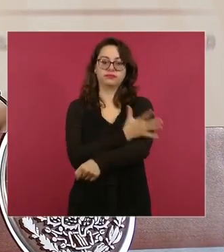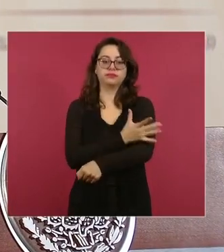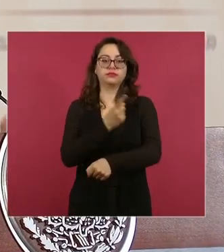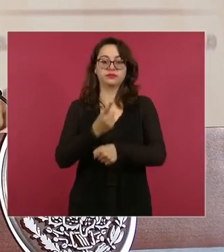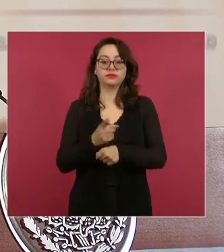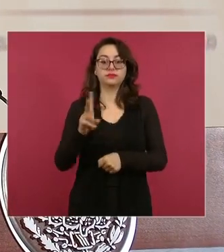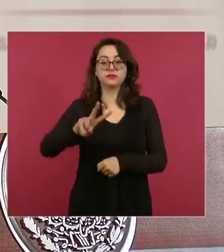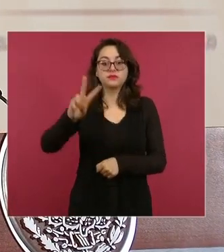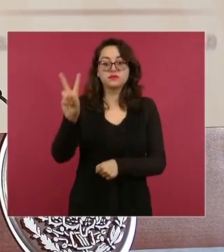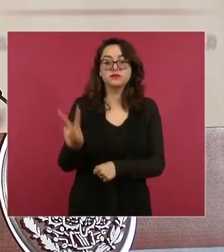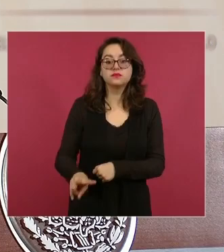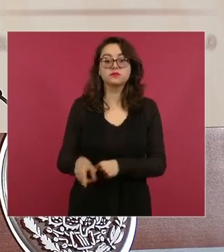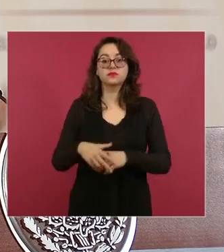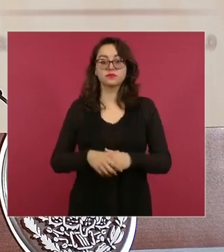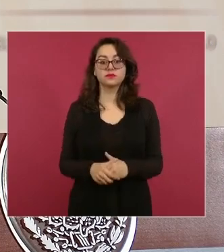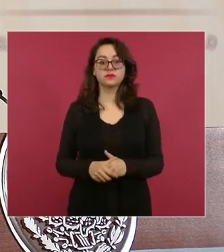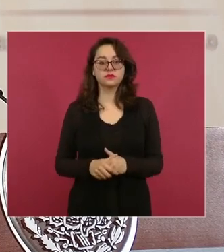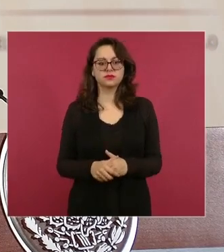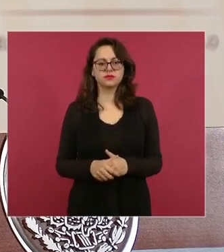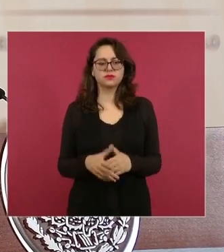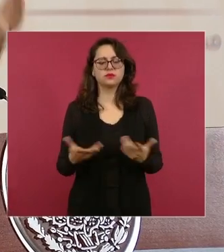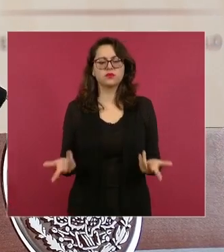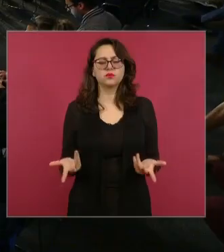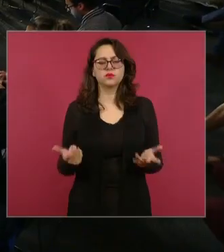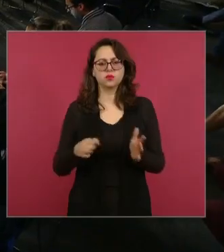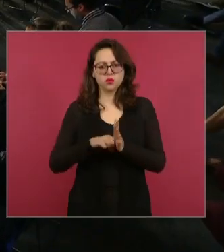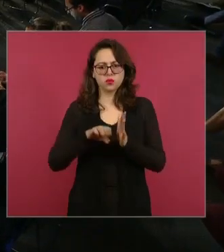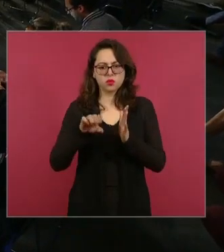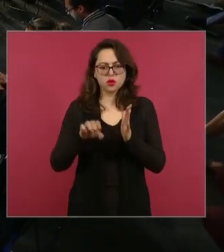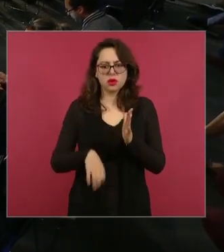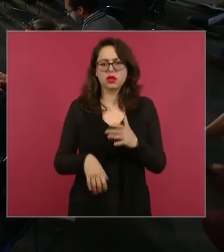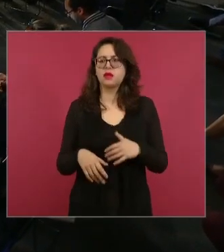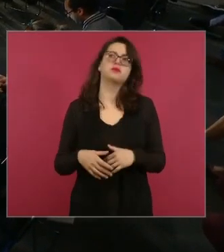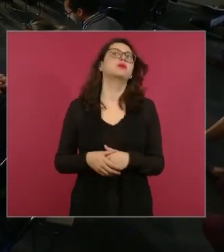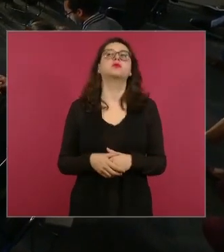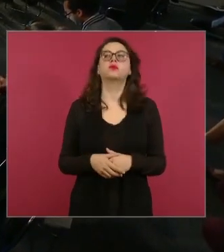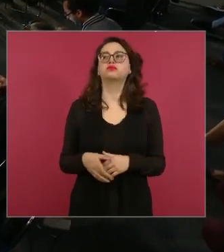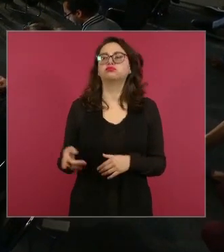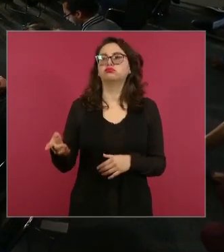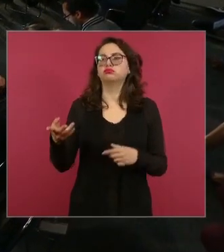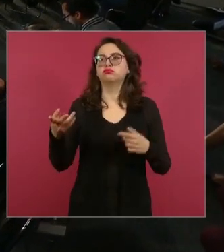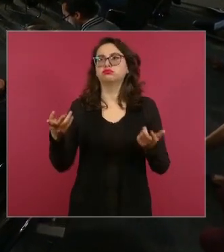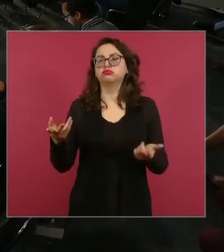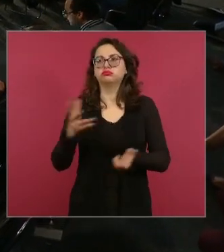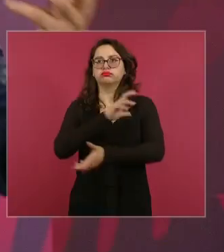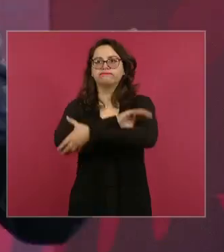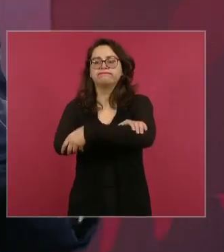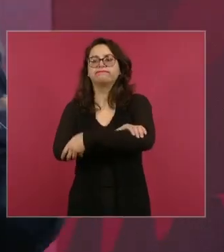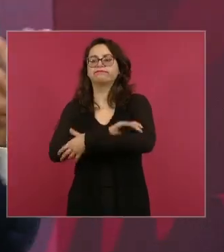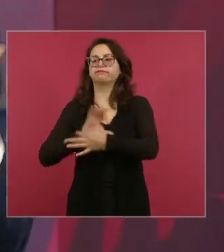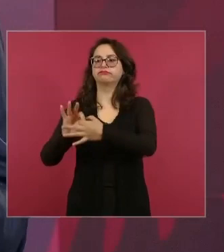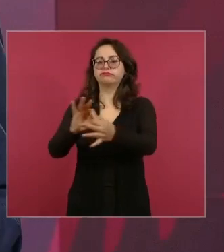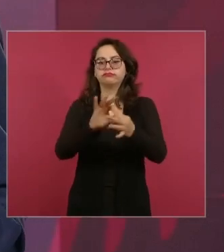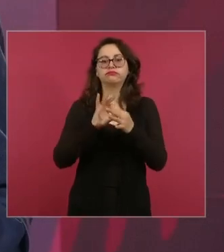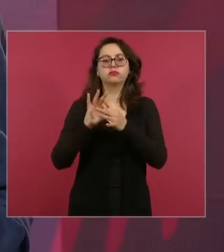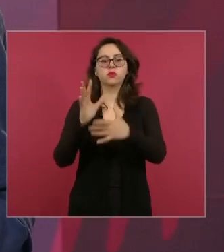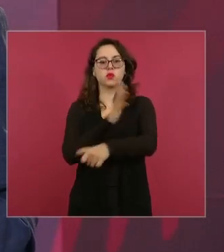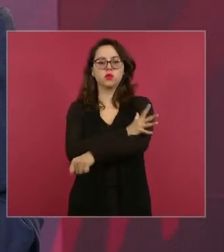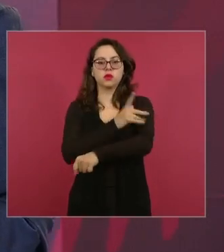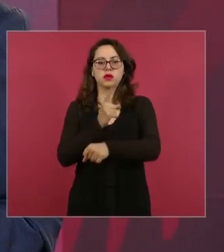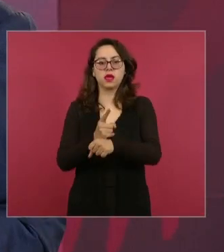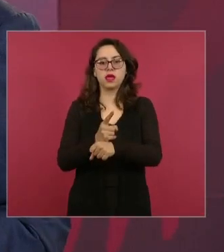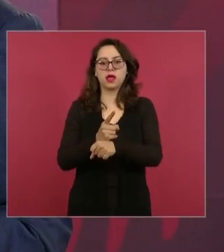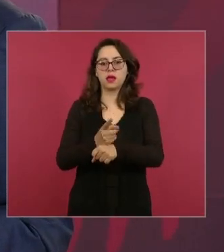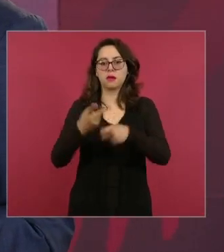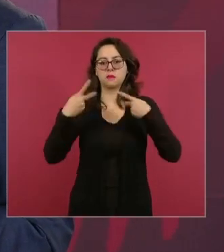¿Quieren ejemplos de eso, de fraternidad, de honestidad, de la grandeza del pueblo de